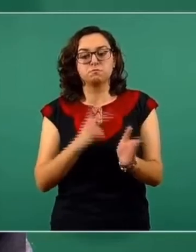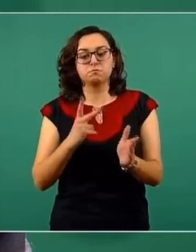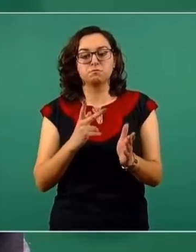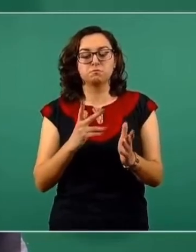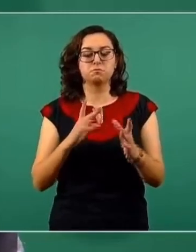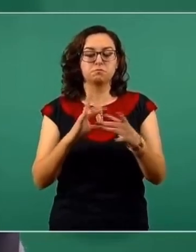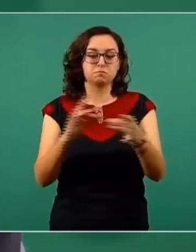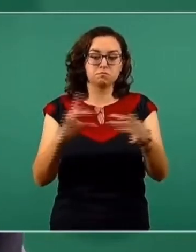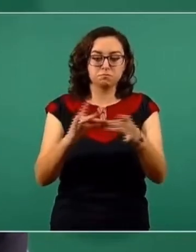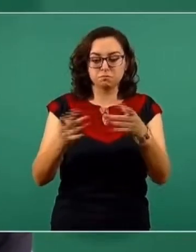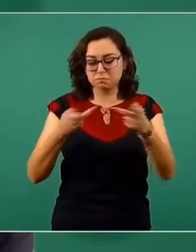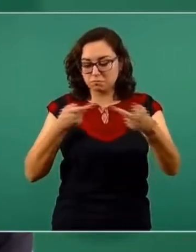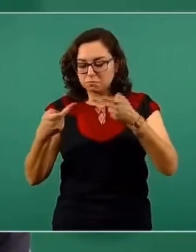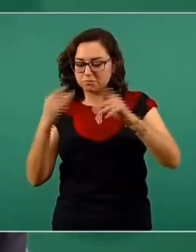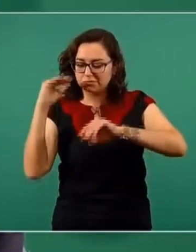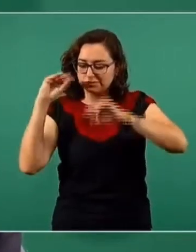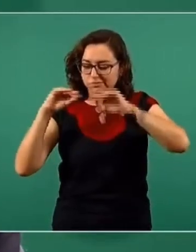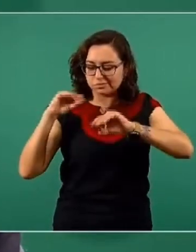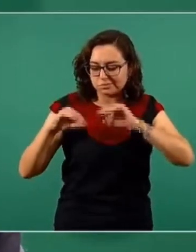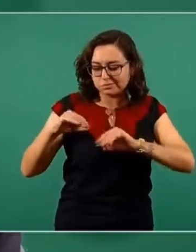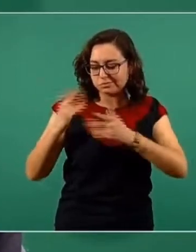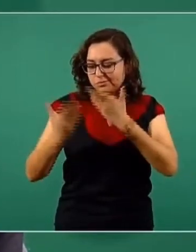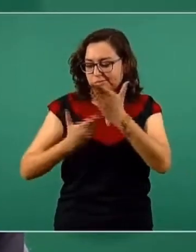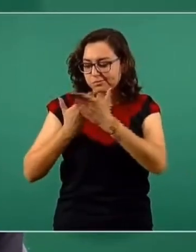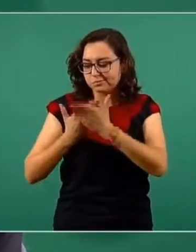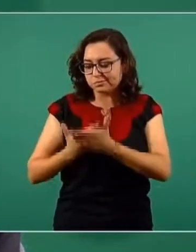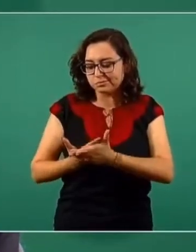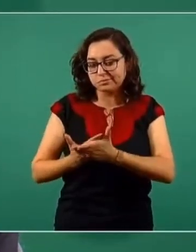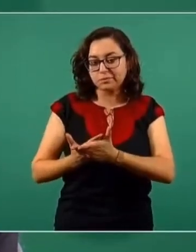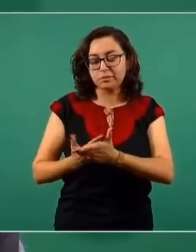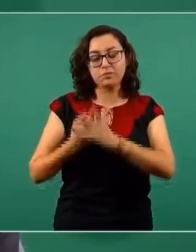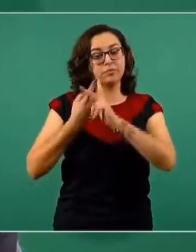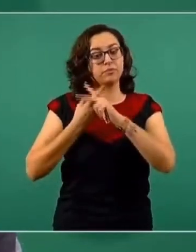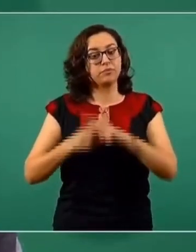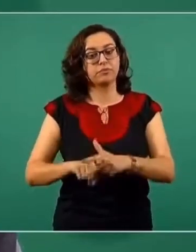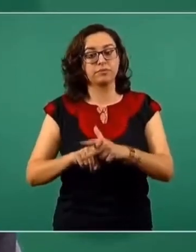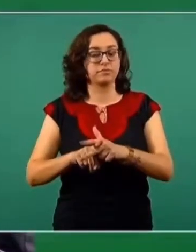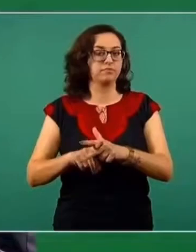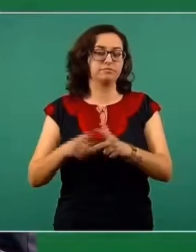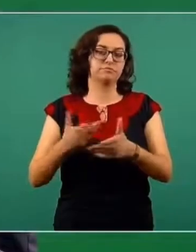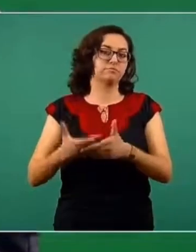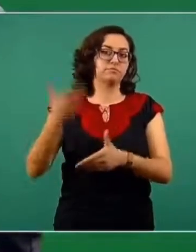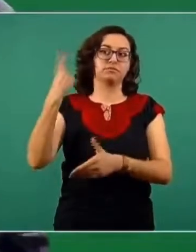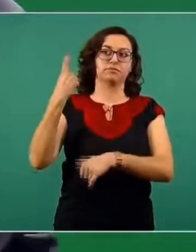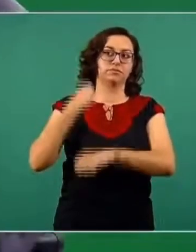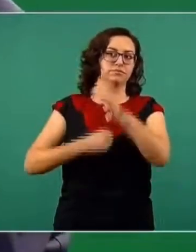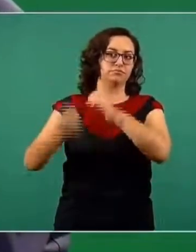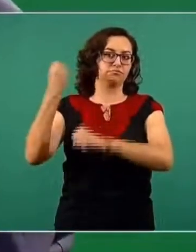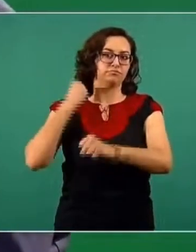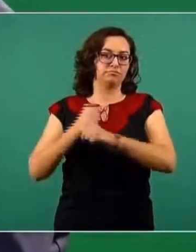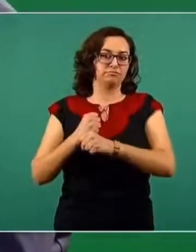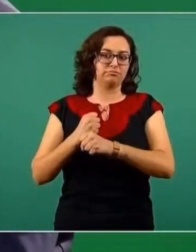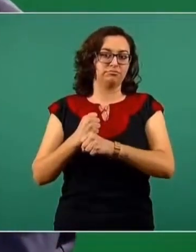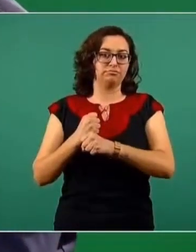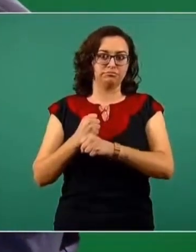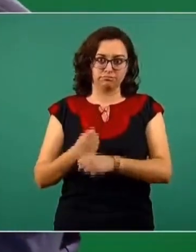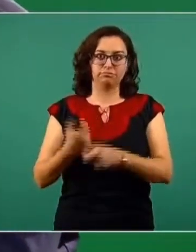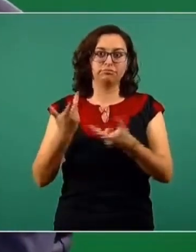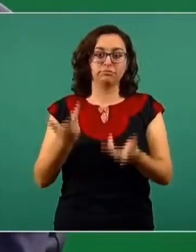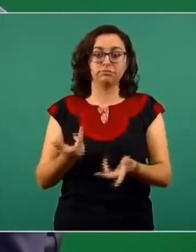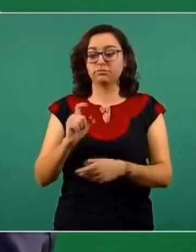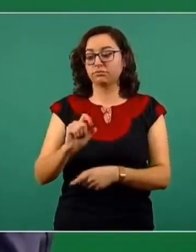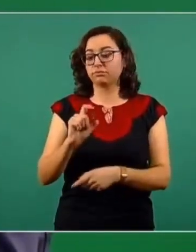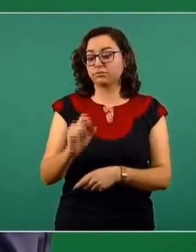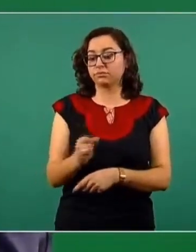diseñados, planteados, evaluados desde que arrancó el cierre, hace un año, más de un año. El